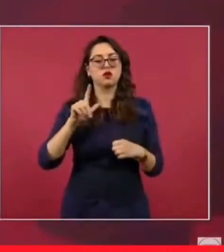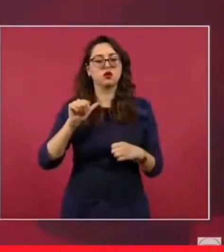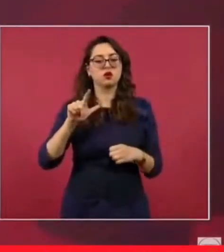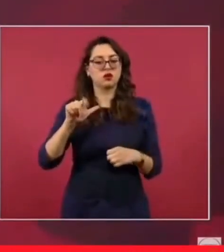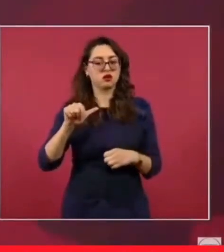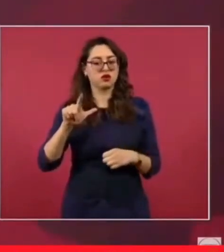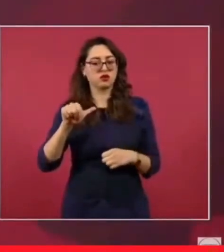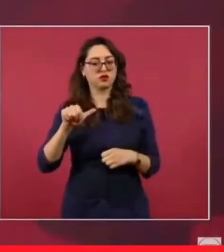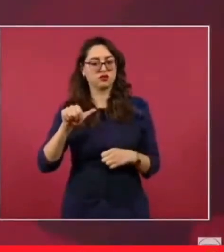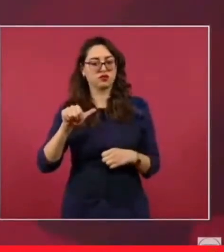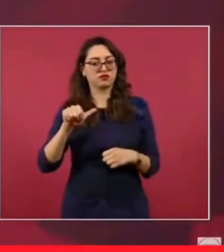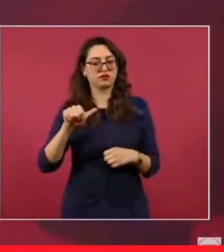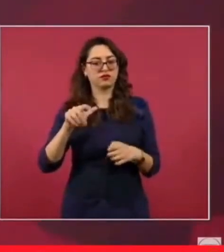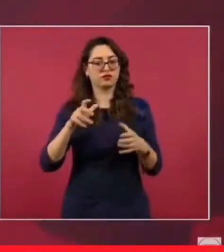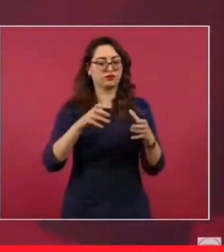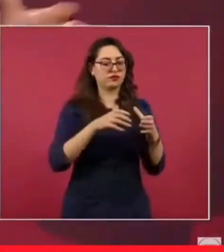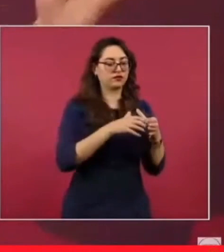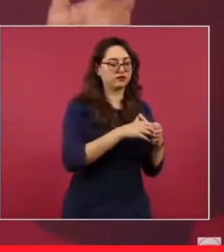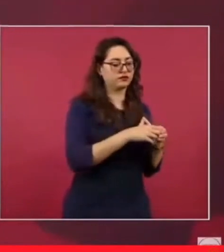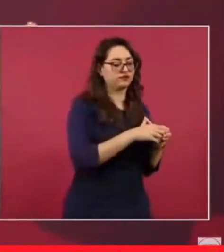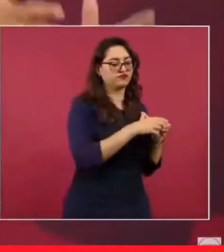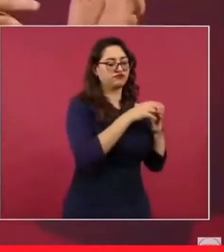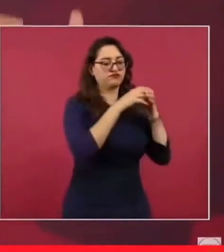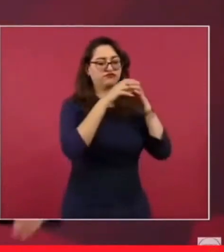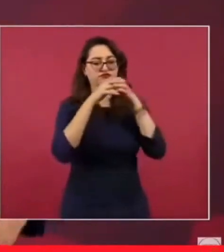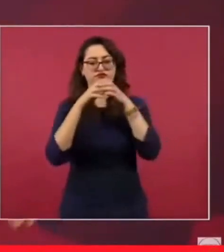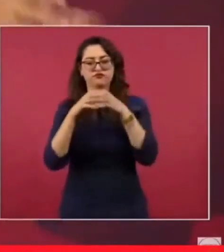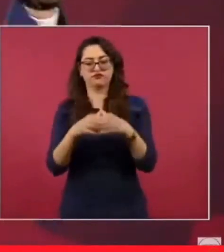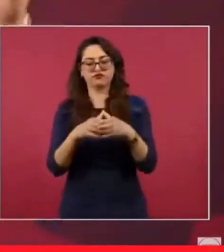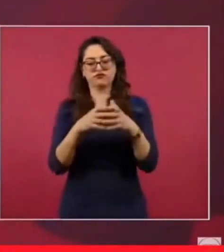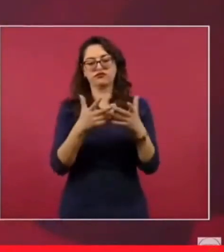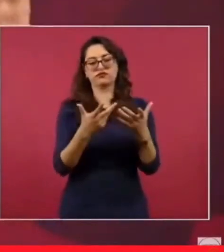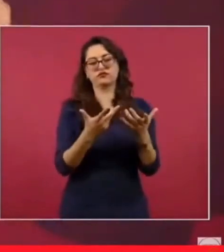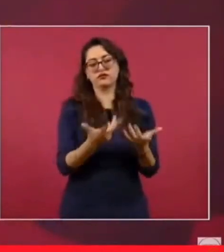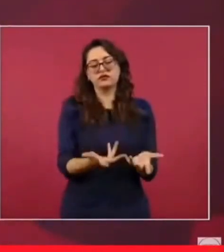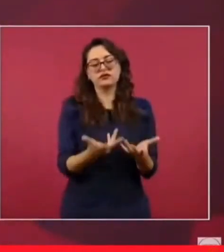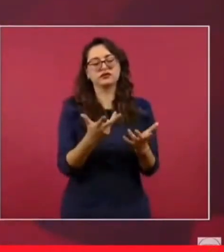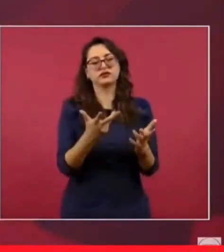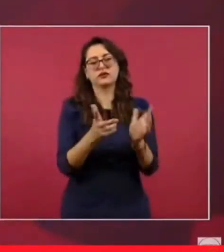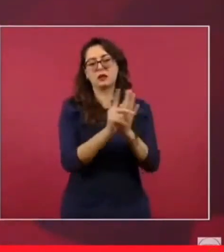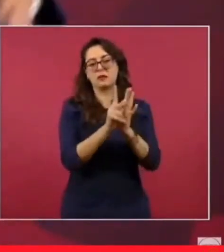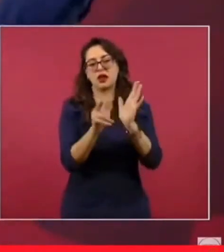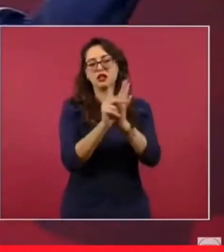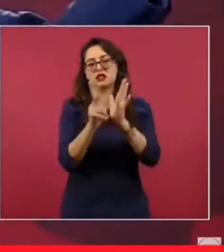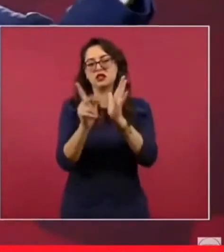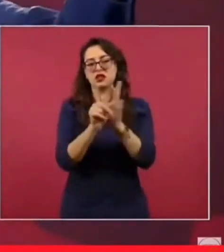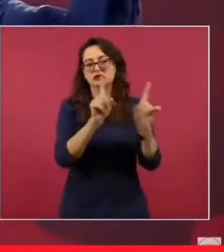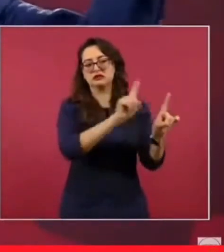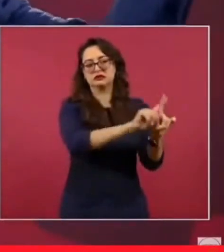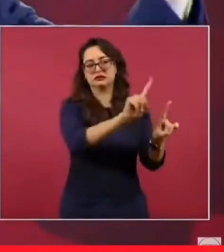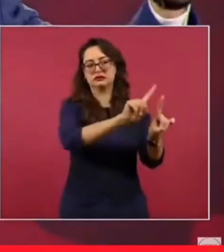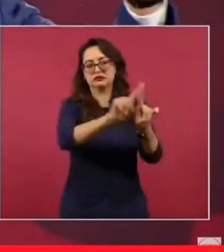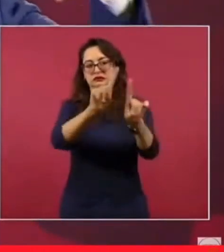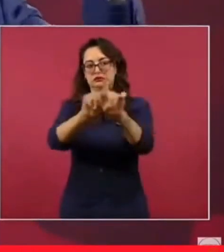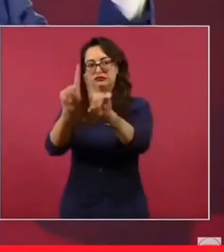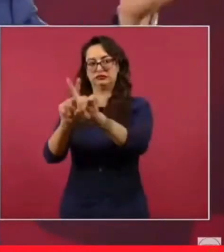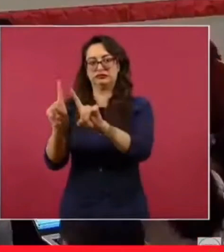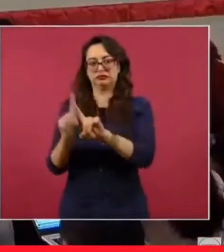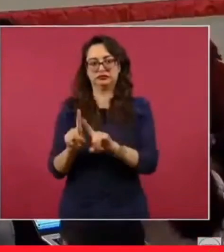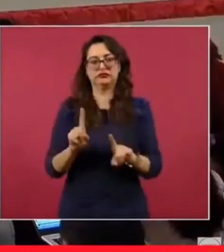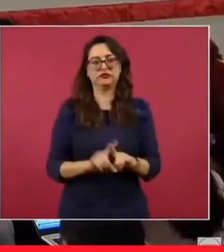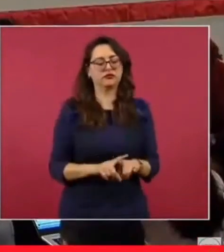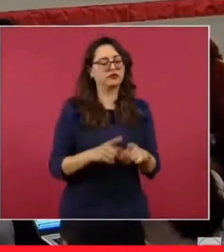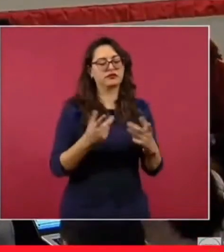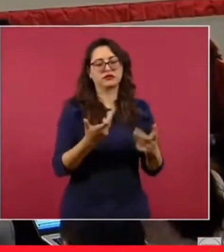el corresponsal de Los Ángeles Sainz, como el corresponsal del New York Times, como el corresponsal del Washington Post, como el corresponsal del Financial Times,